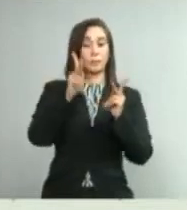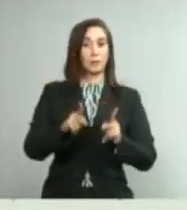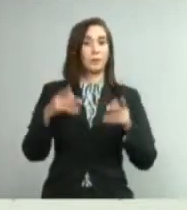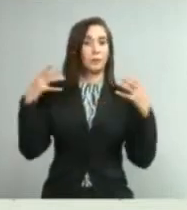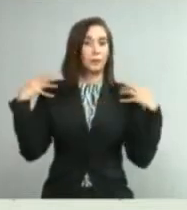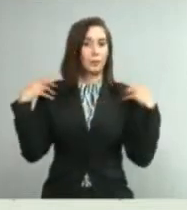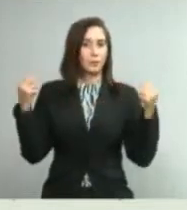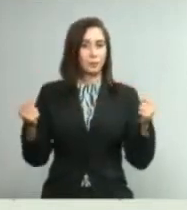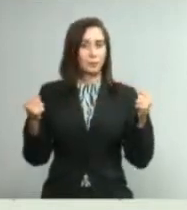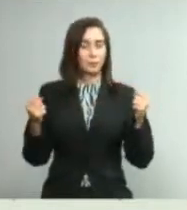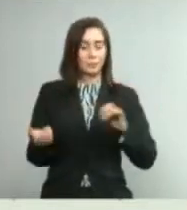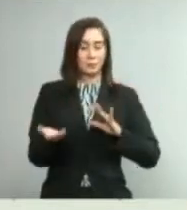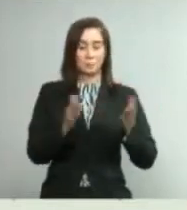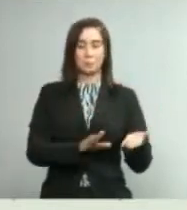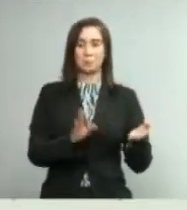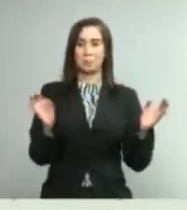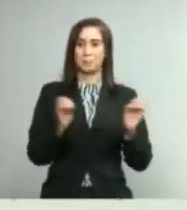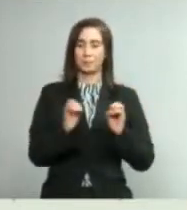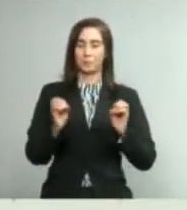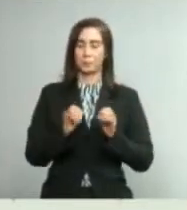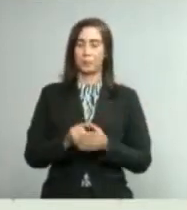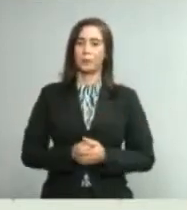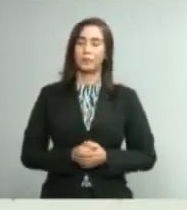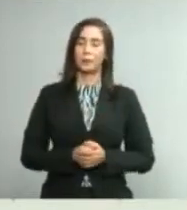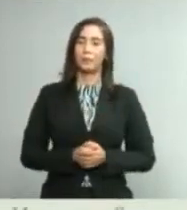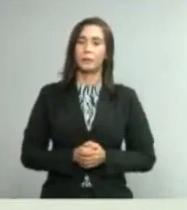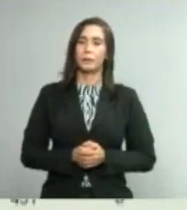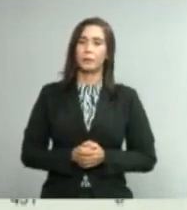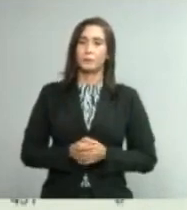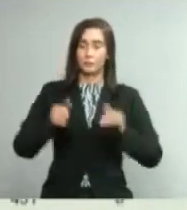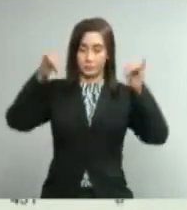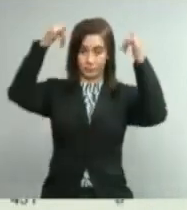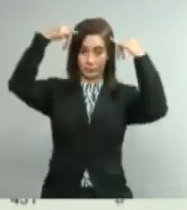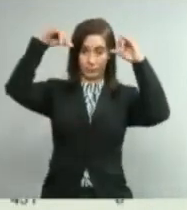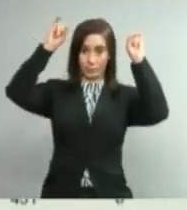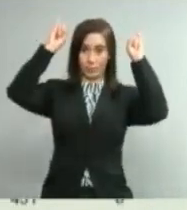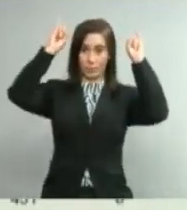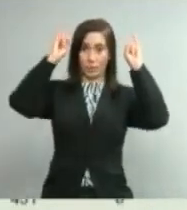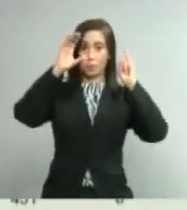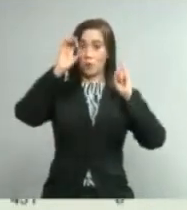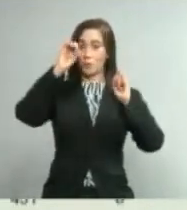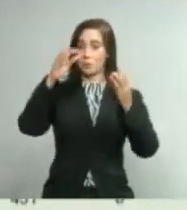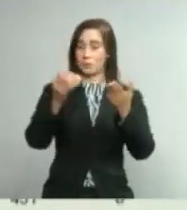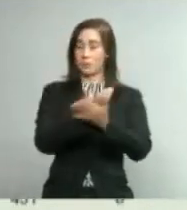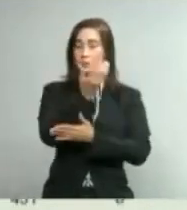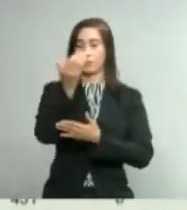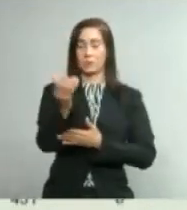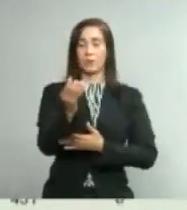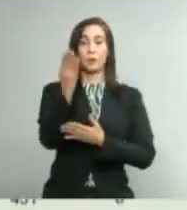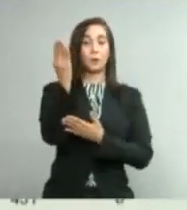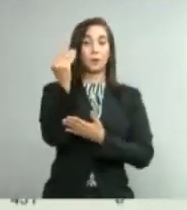recuperados, cero fallecimientos. El Ceibo, cero casos nuevos,